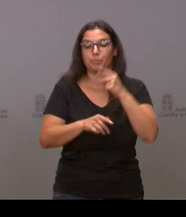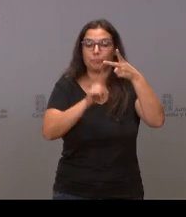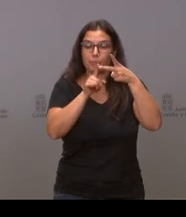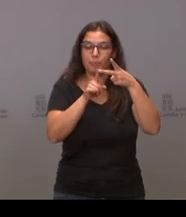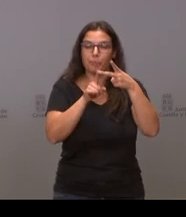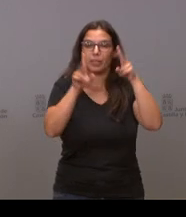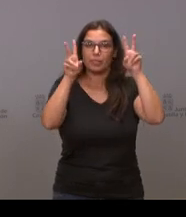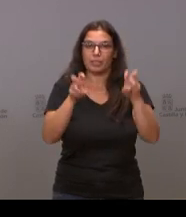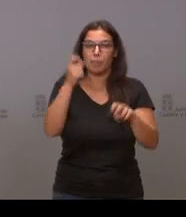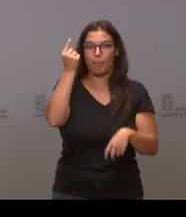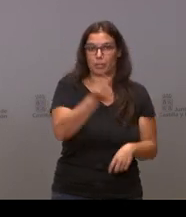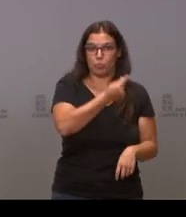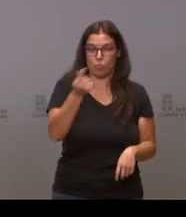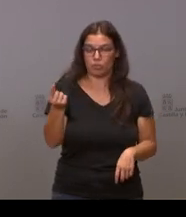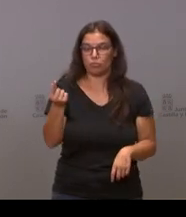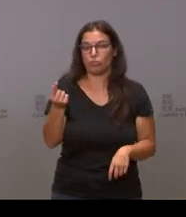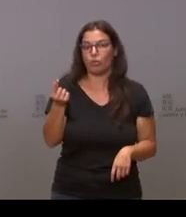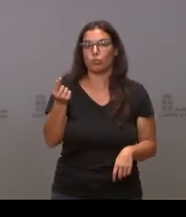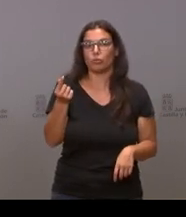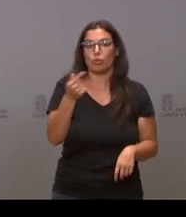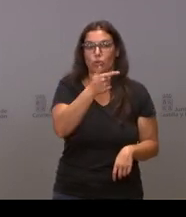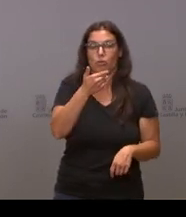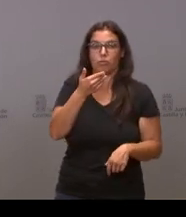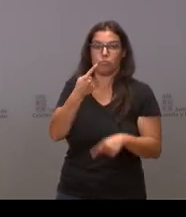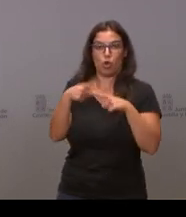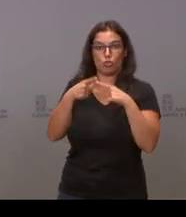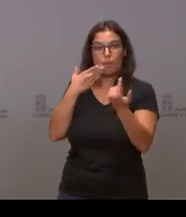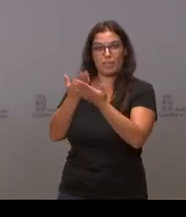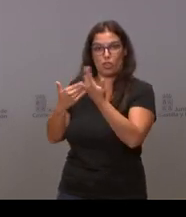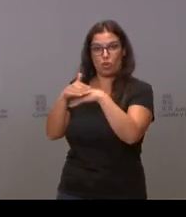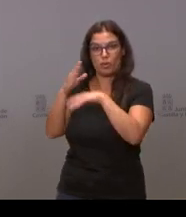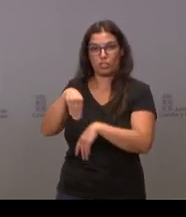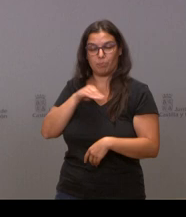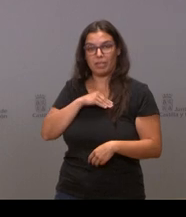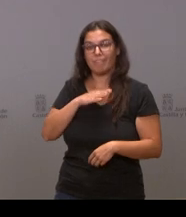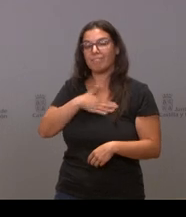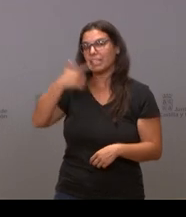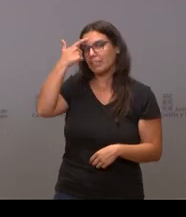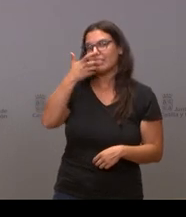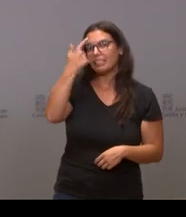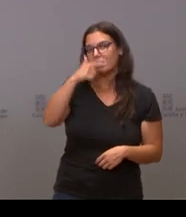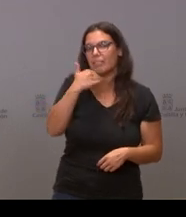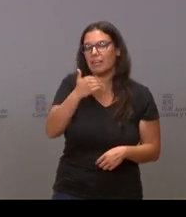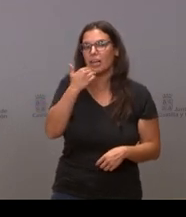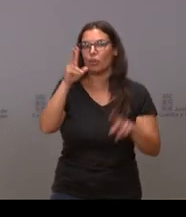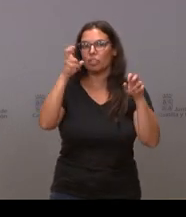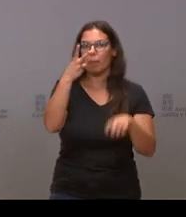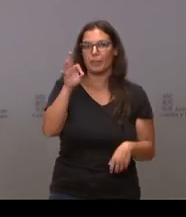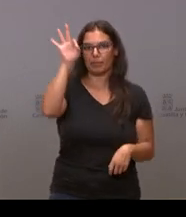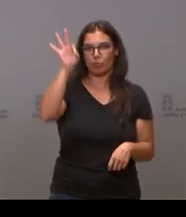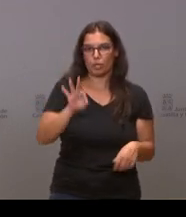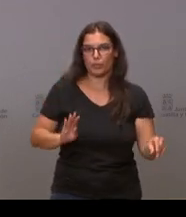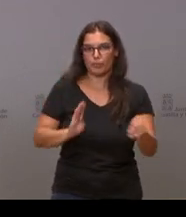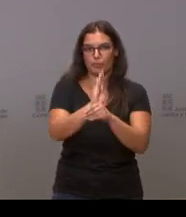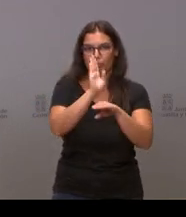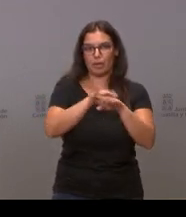los presupuestos y de esas peticiones del Gobierno de España, quería saber si tienen alguna noticia sobre ese 20% de ayudas a la